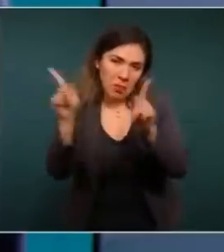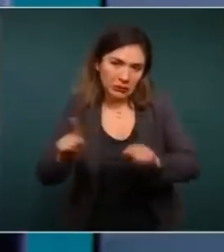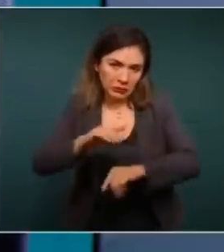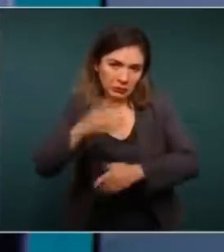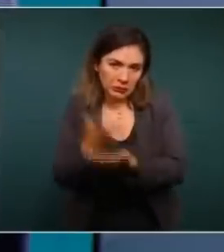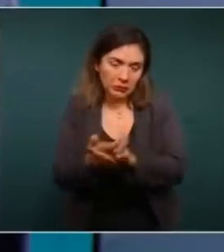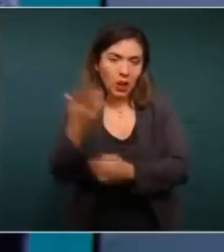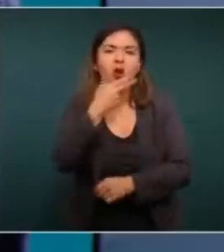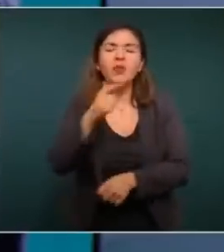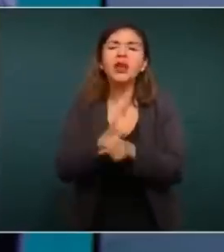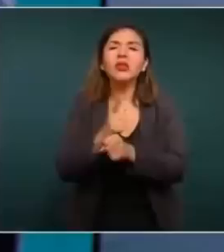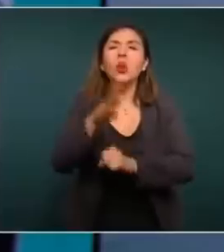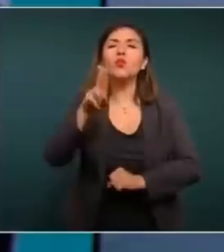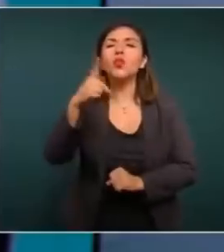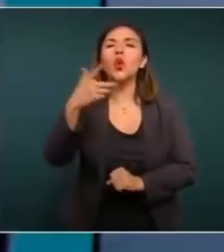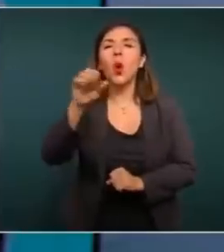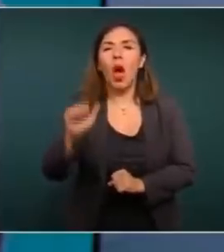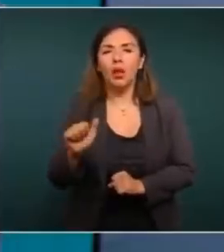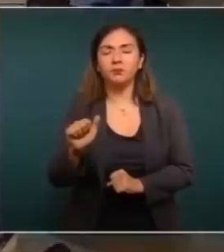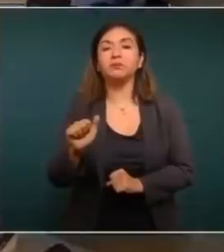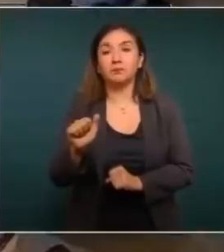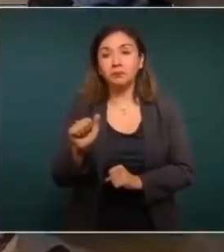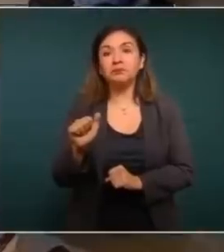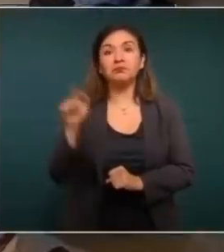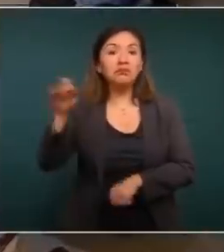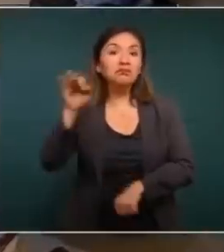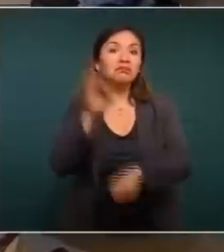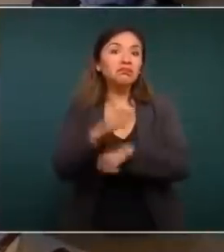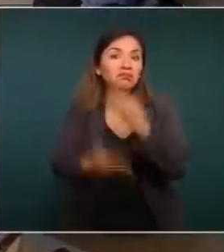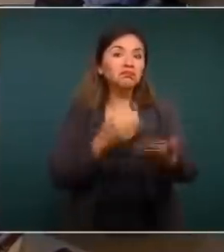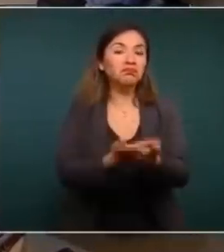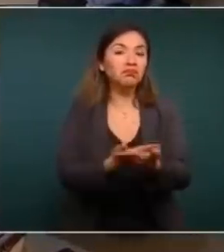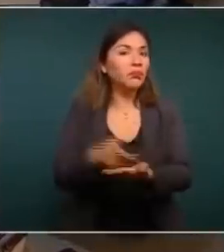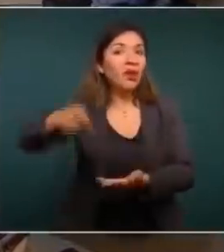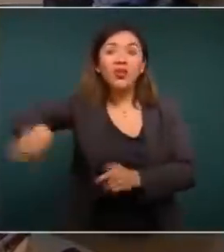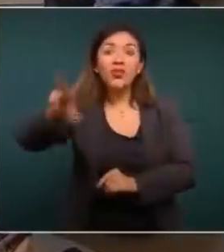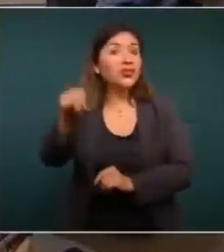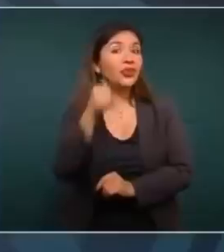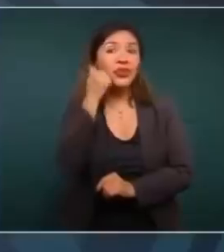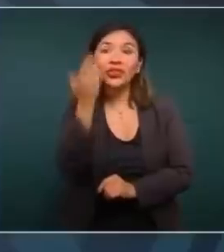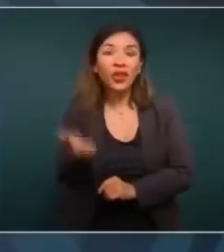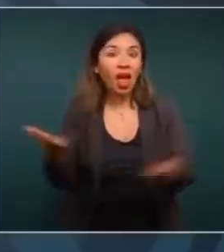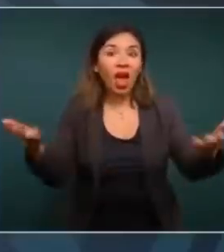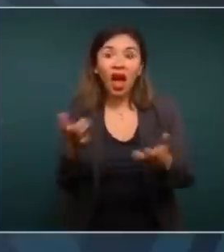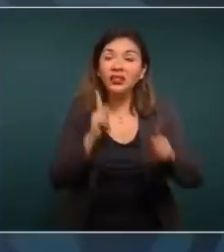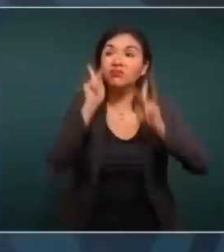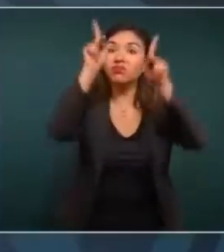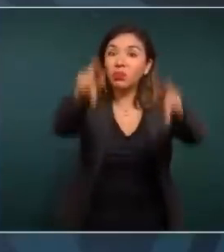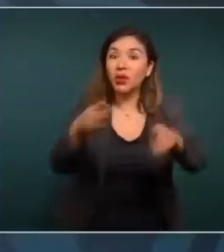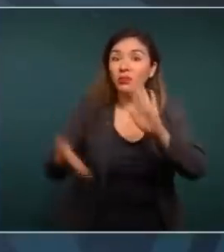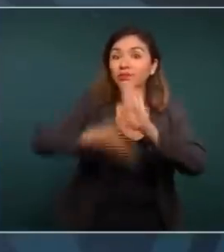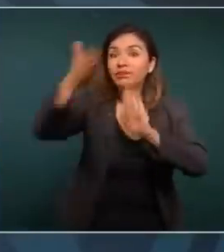Elisa Burgoa presentó un paro, no querían que se construyera